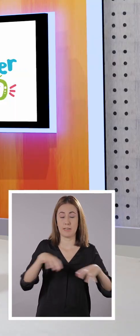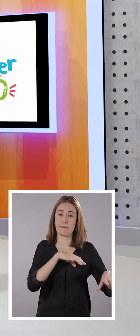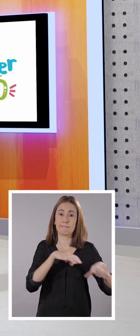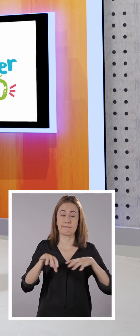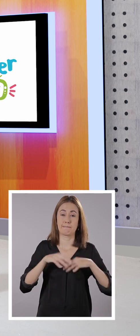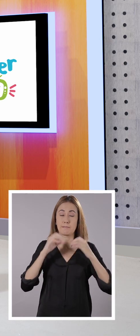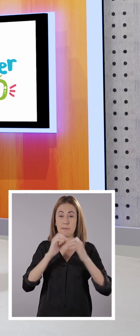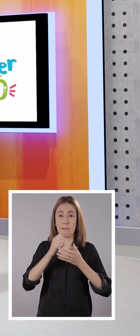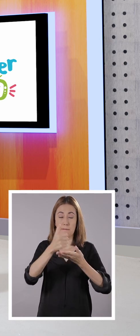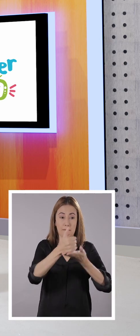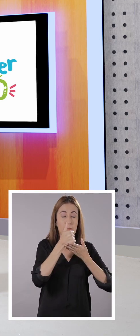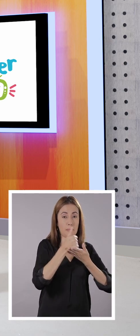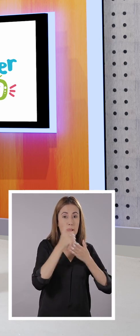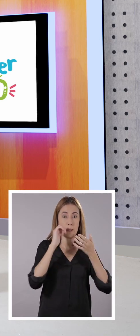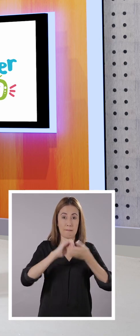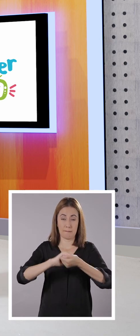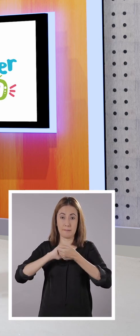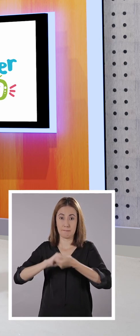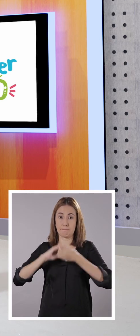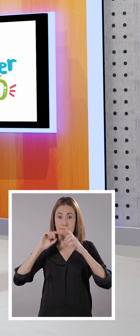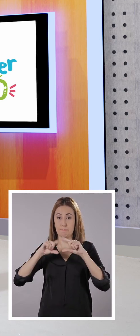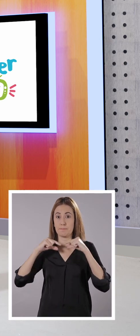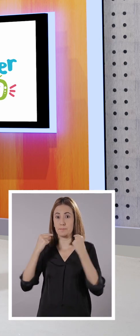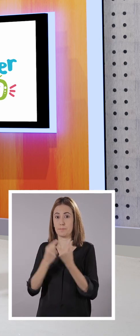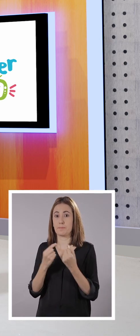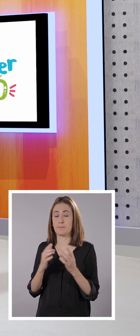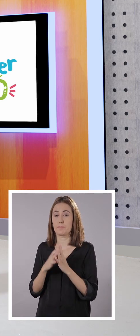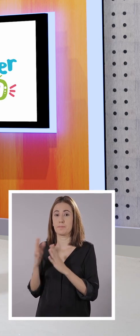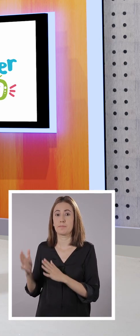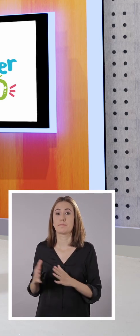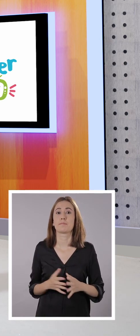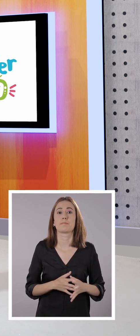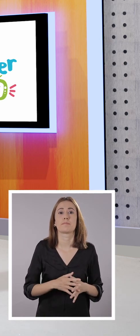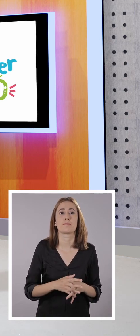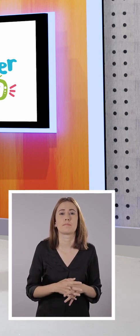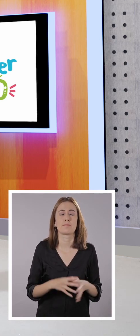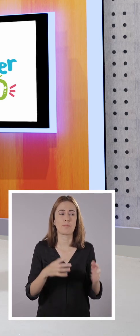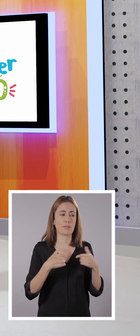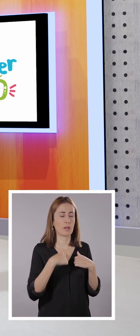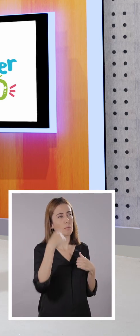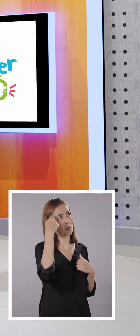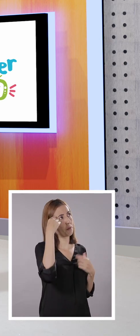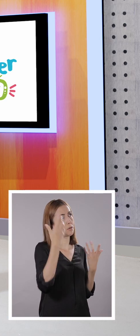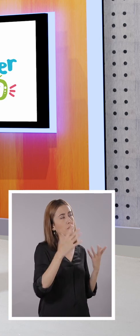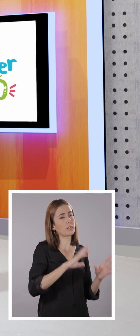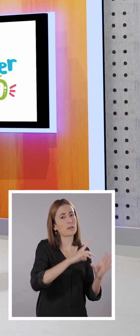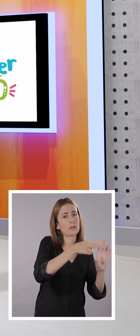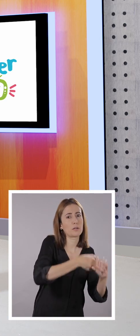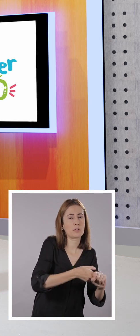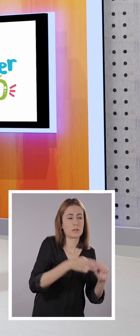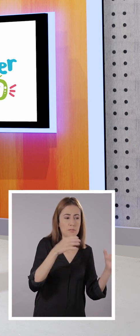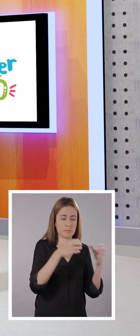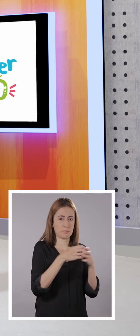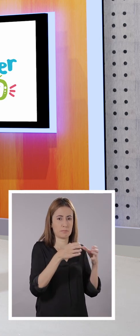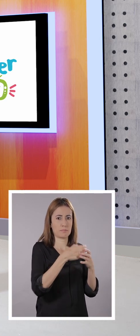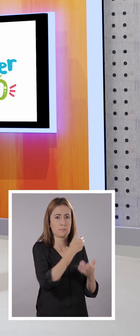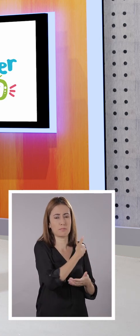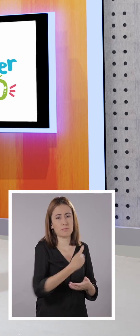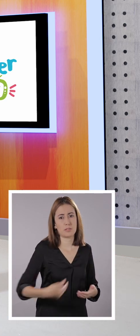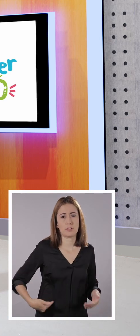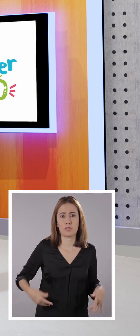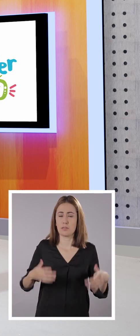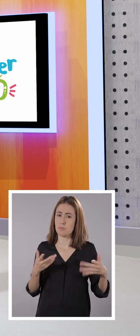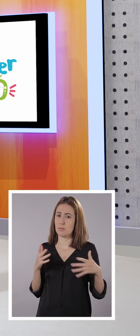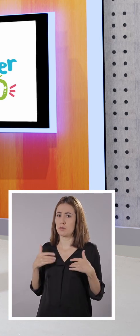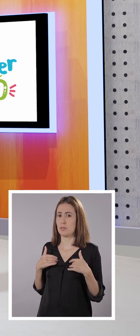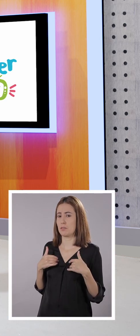actividades que nos ayudaban y nos unían como grupo. ¡Qué genial! A mí me hubiese gustado ser parte de la presidencia,